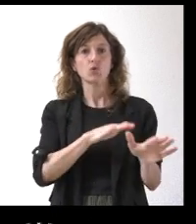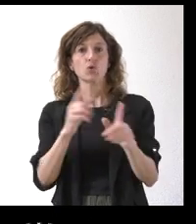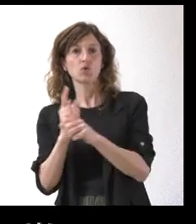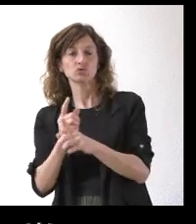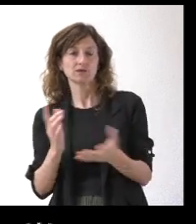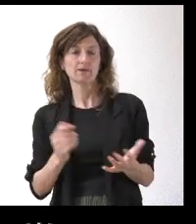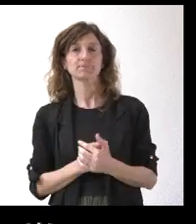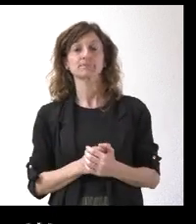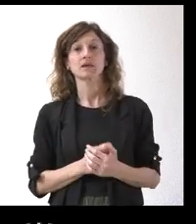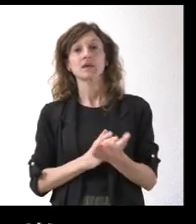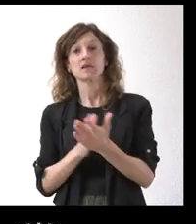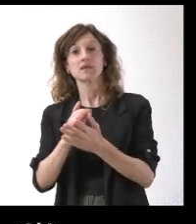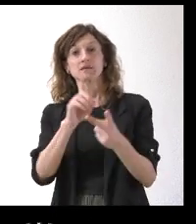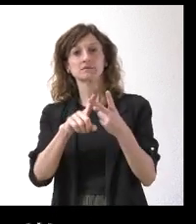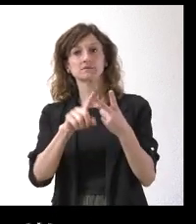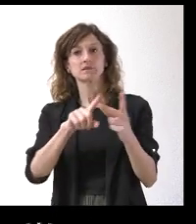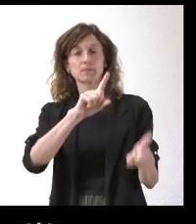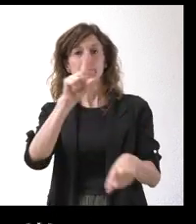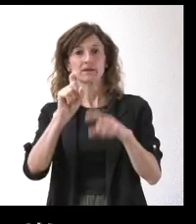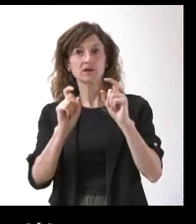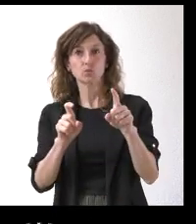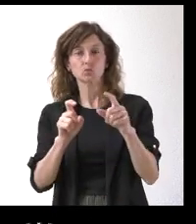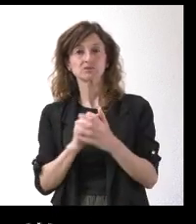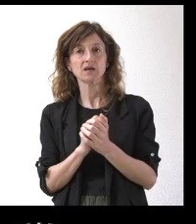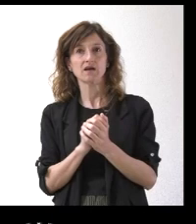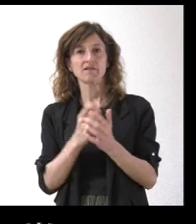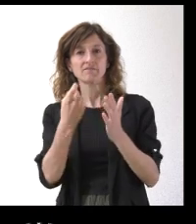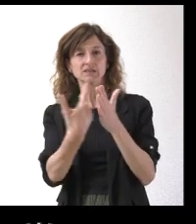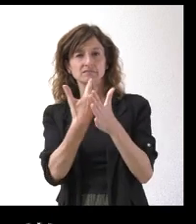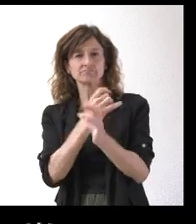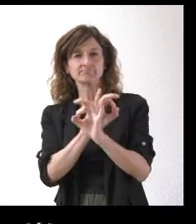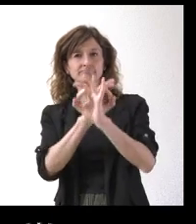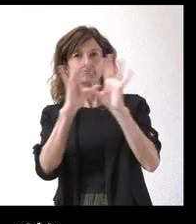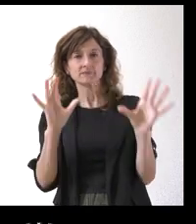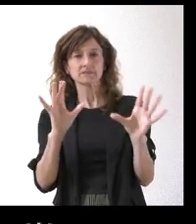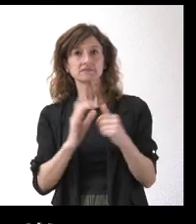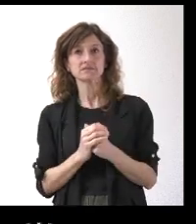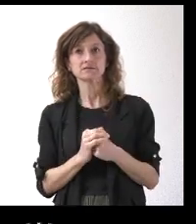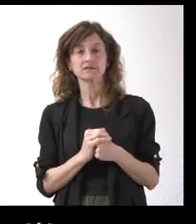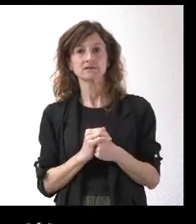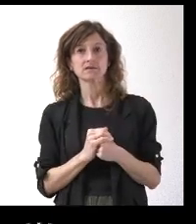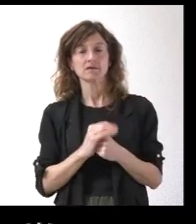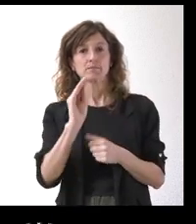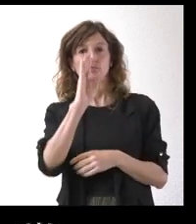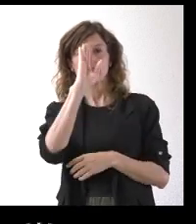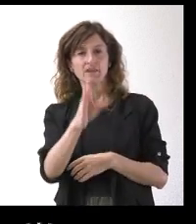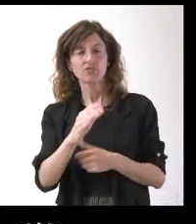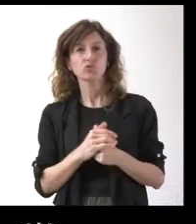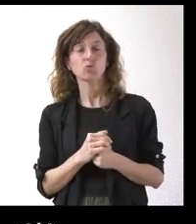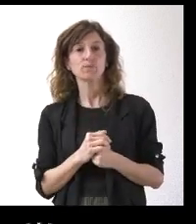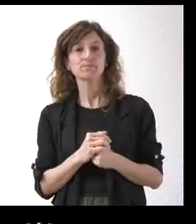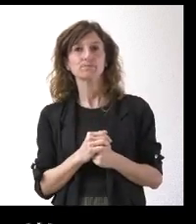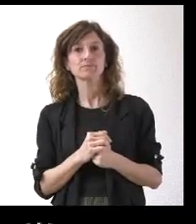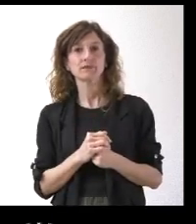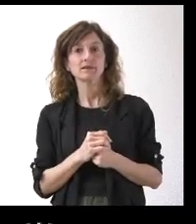Y por otro lado, querría repreguntar, no sé si ha quedado del todo contestado, de una manera directa, si consideran que